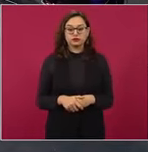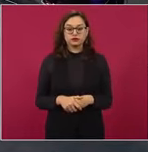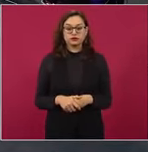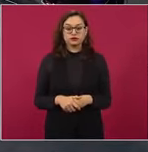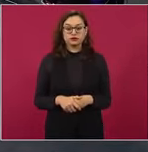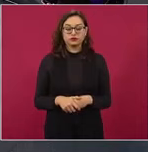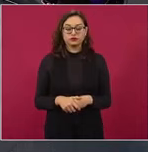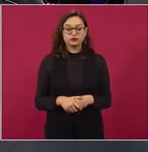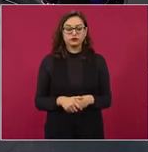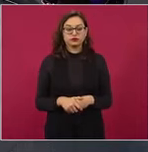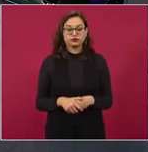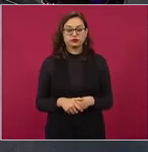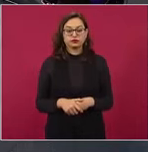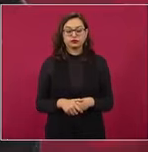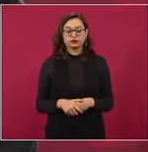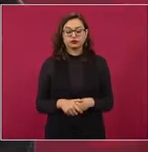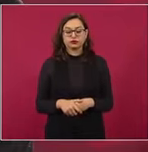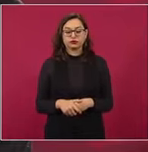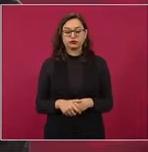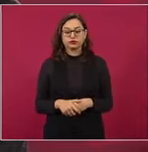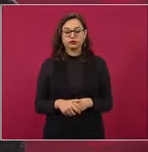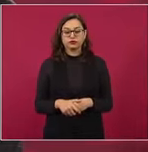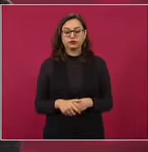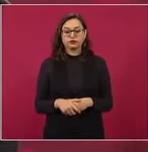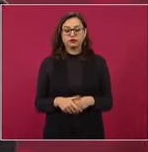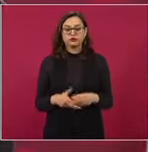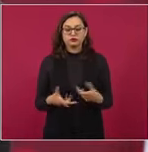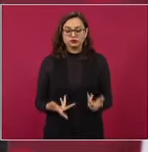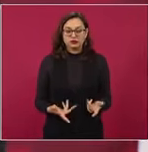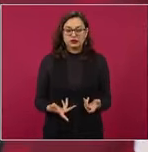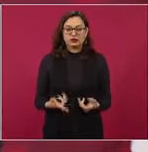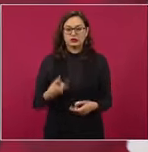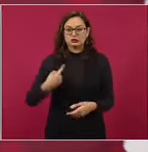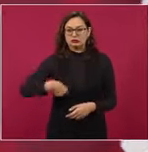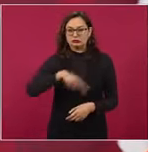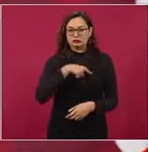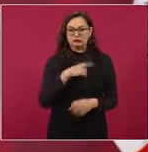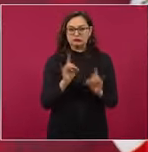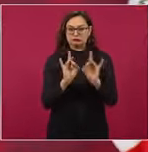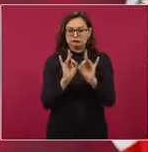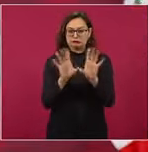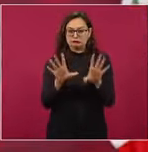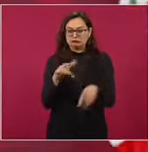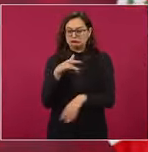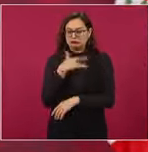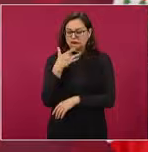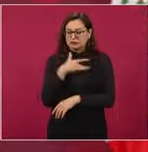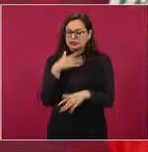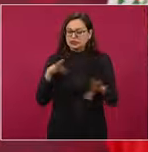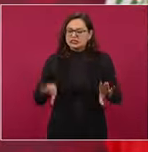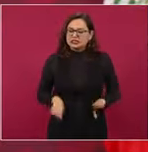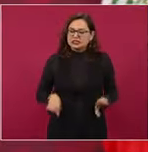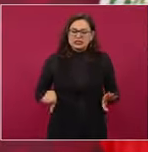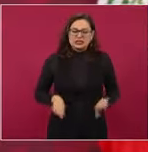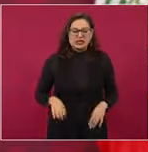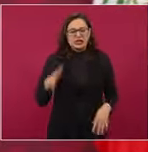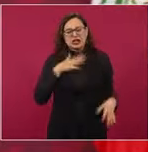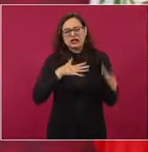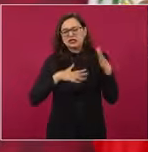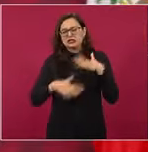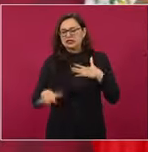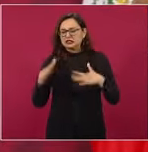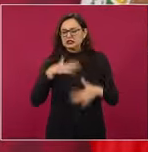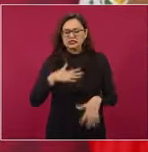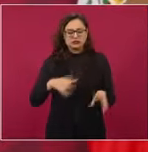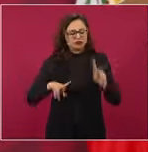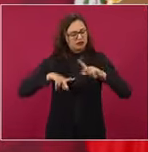consideremos débiles o estemos flaqueando o nos